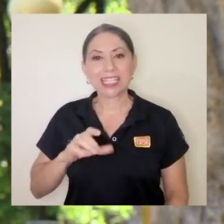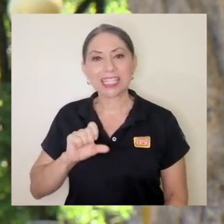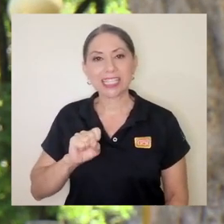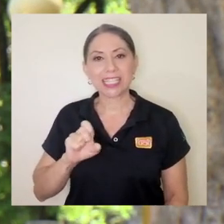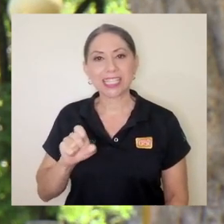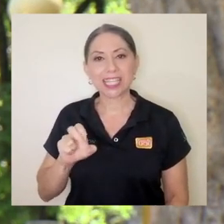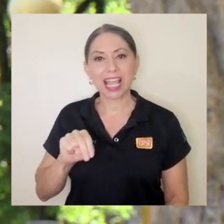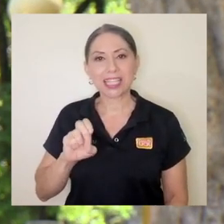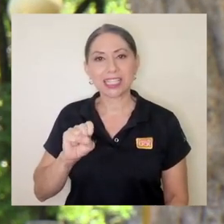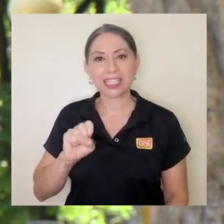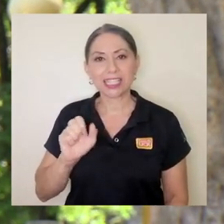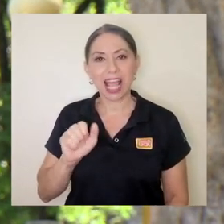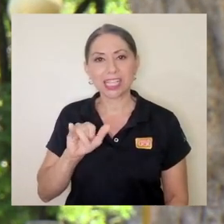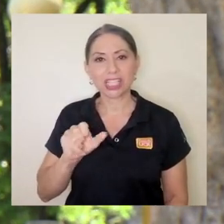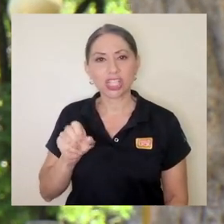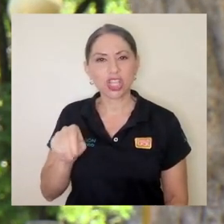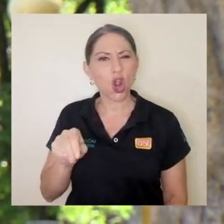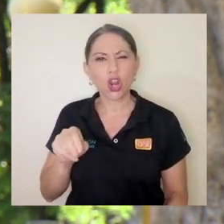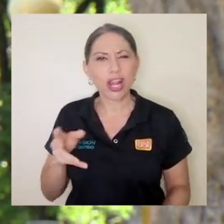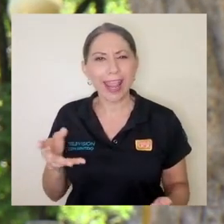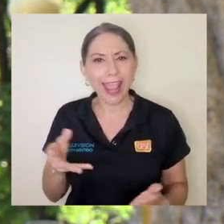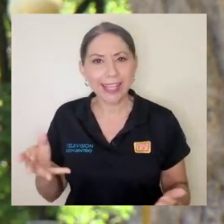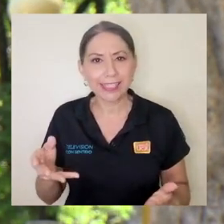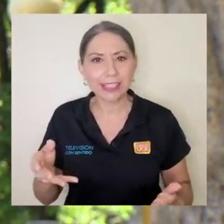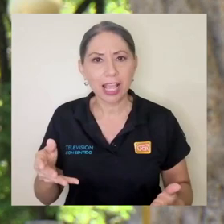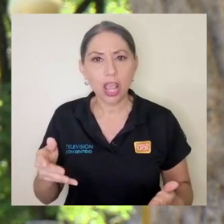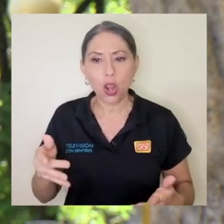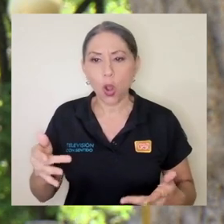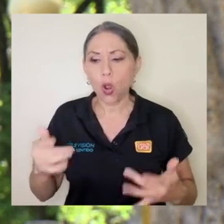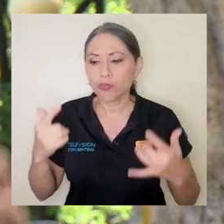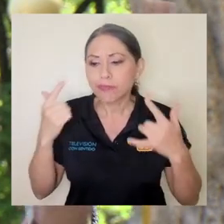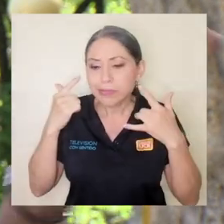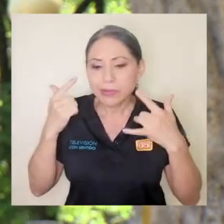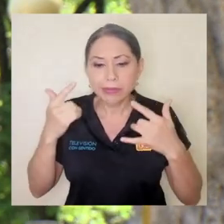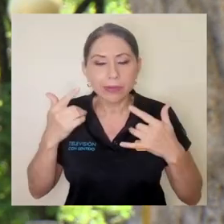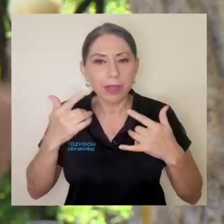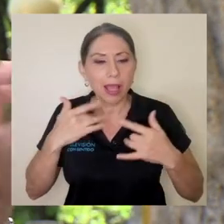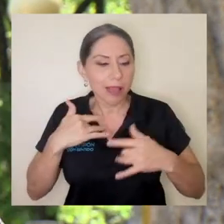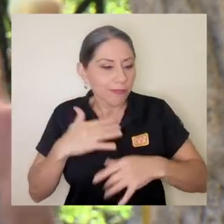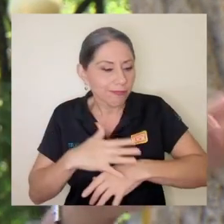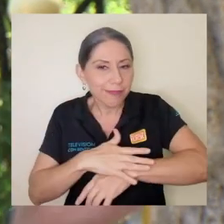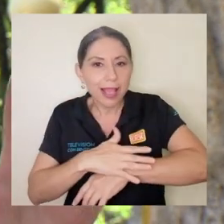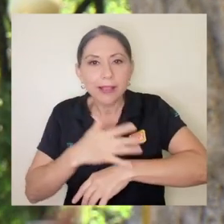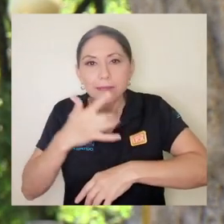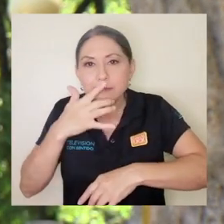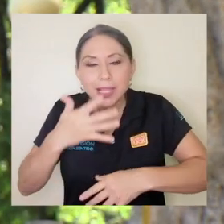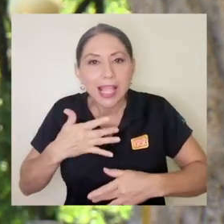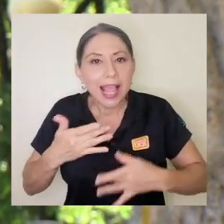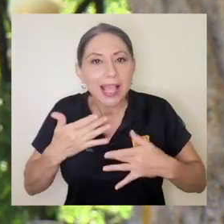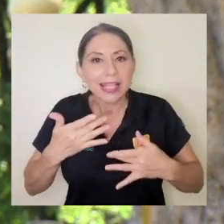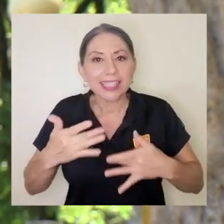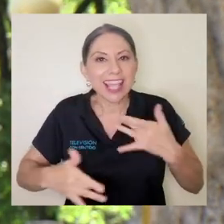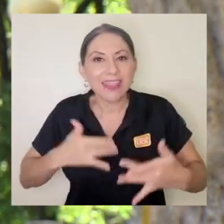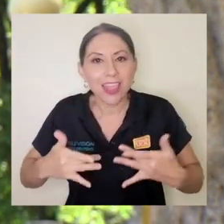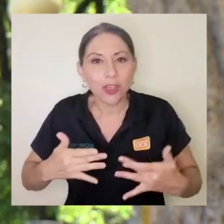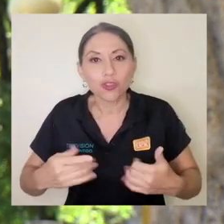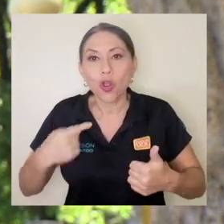hacia adelante. Las sensaciones es lo que tiene que ver más con lo que percibimos con nuestros sentidos.